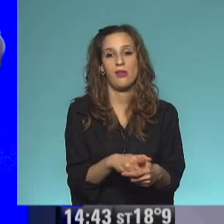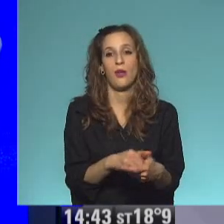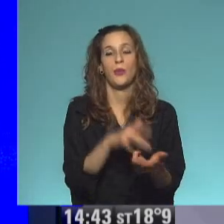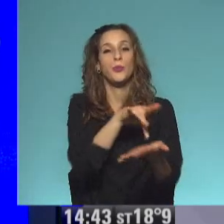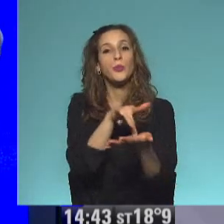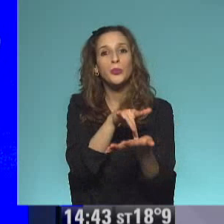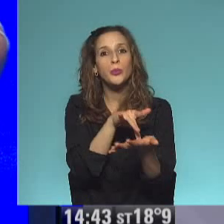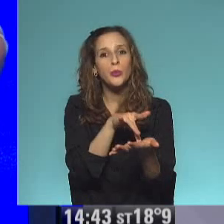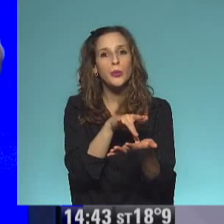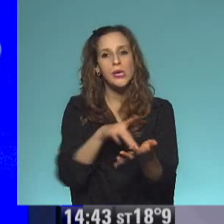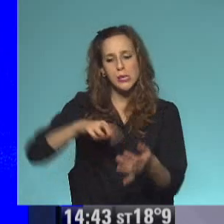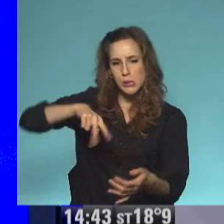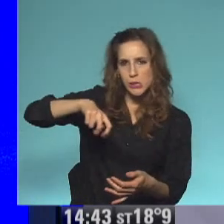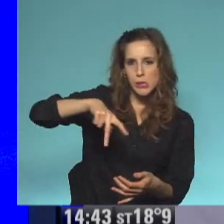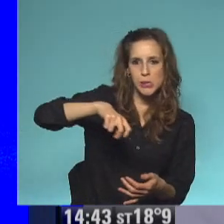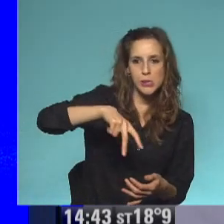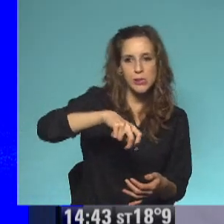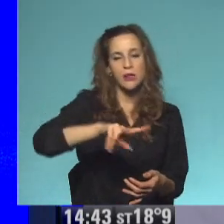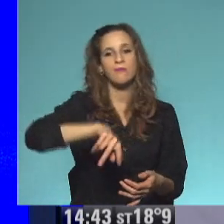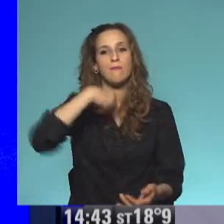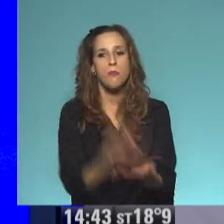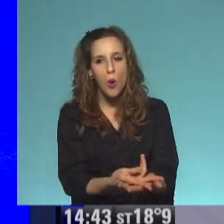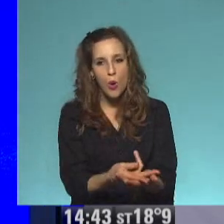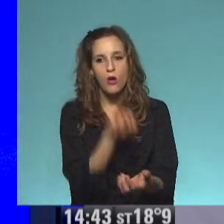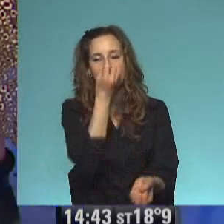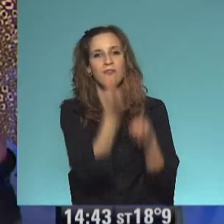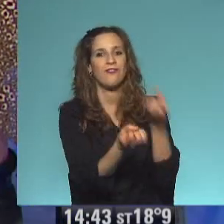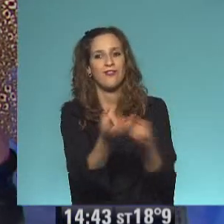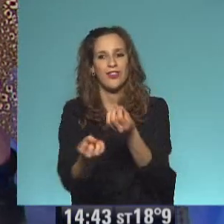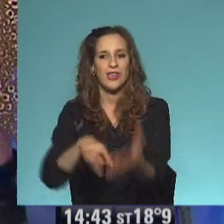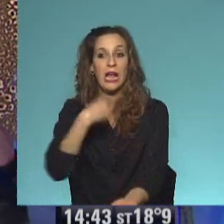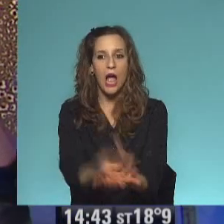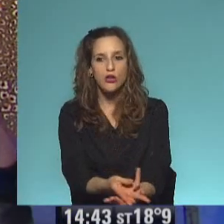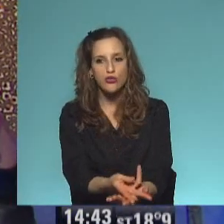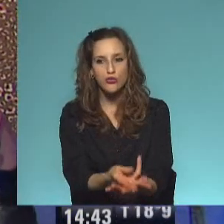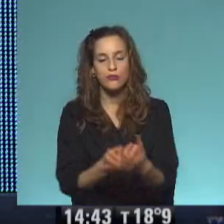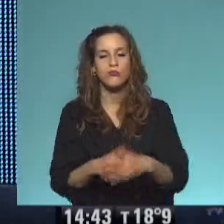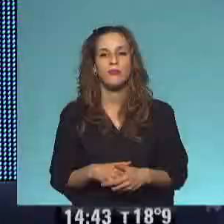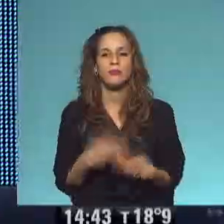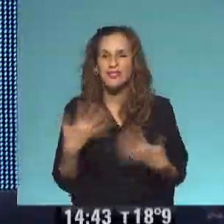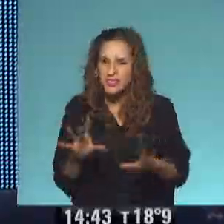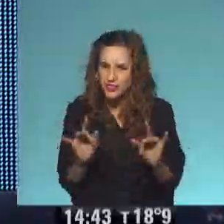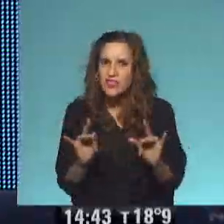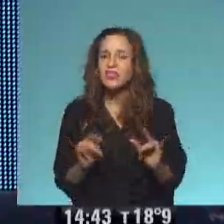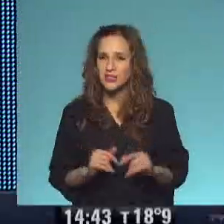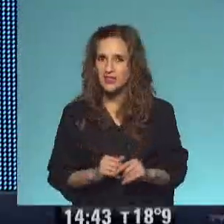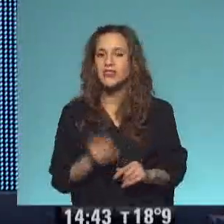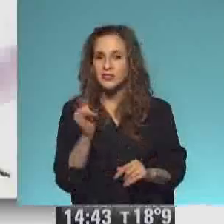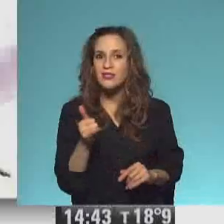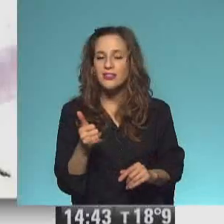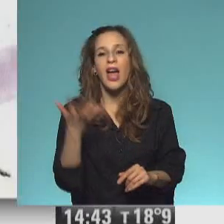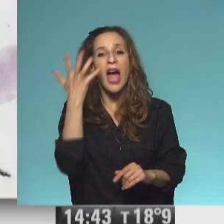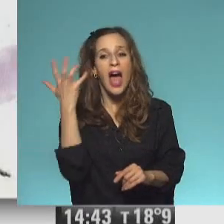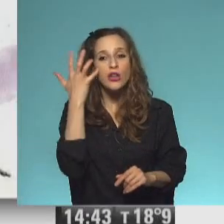con Wilbur, dio un triple mortal y cayó en el rosal. ¡Uf! ¡Qué dolor! ¡Qué dolor! Caerse en un rosal. Claro, porque el gato estaba